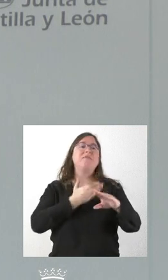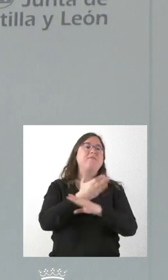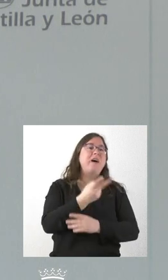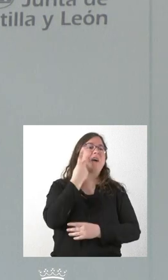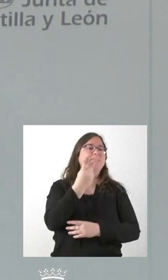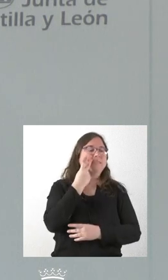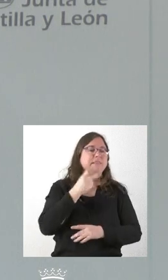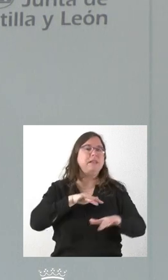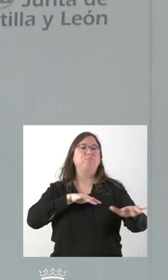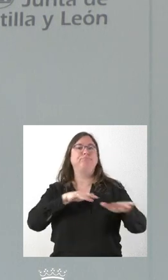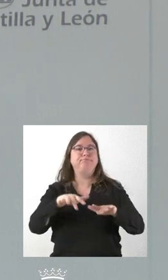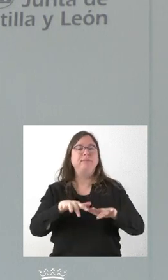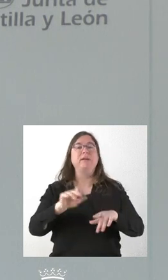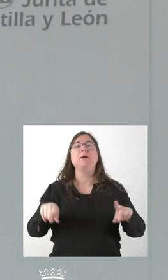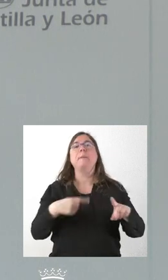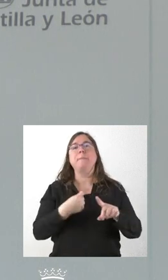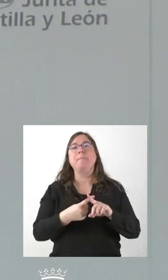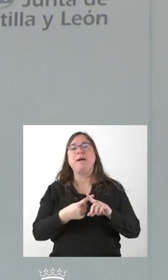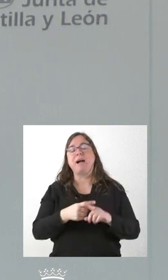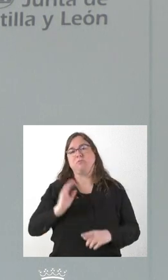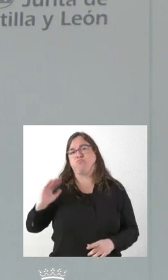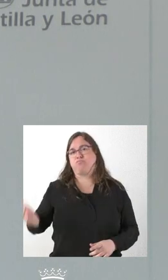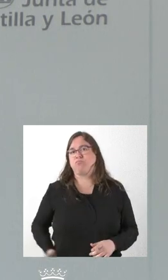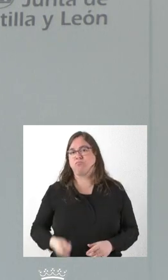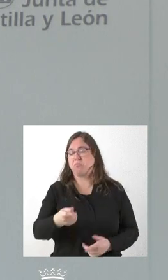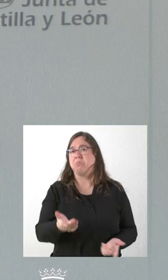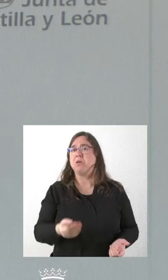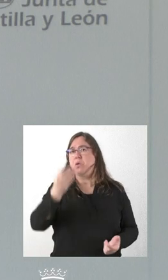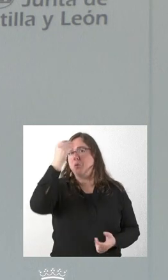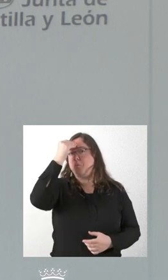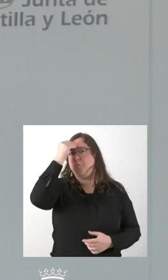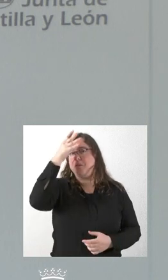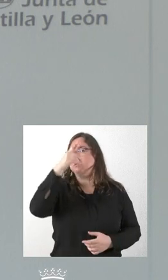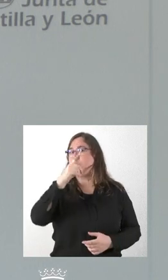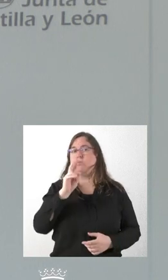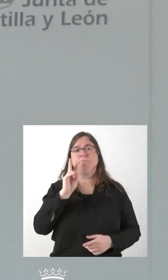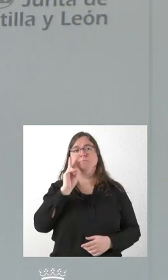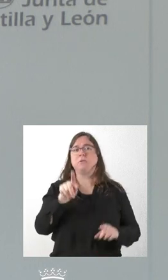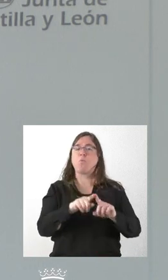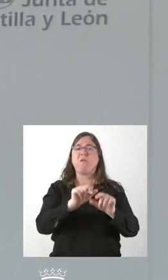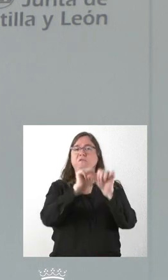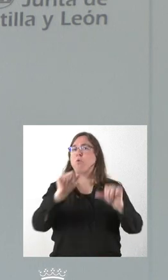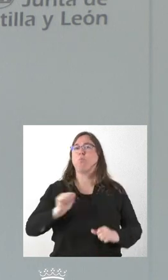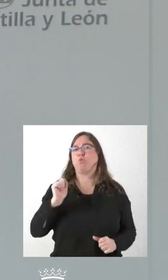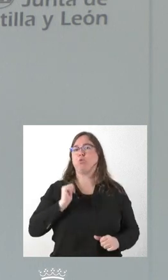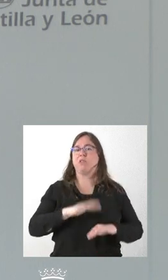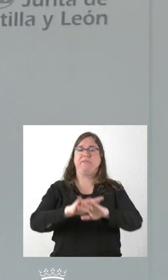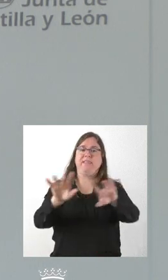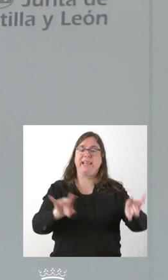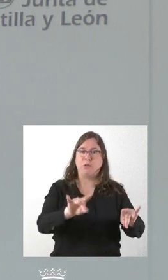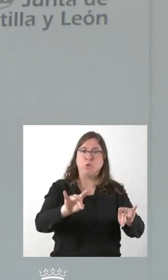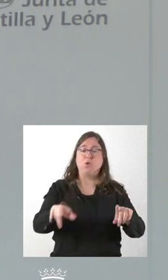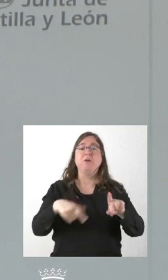actividad a la zona y genere actividad y riqueza en el territorio. Yo creo que hay verlo como una oportunidad también para este territorio y para el mundo